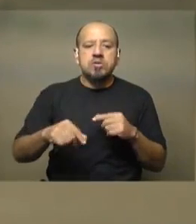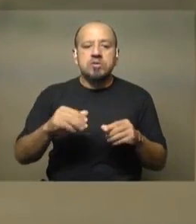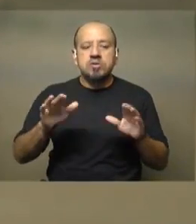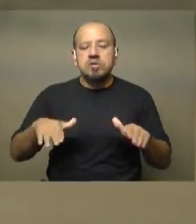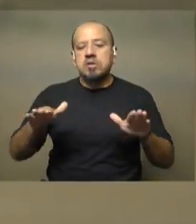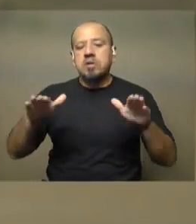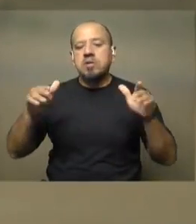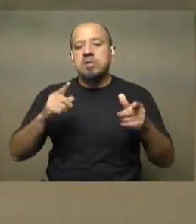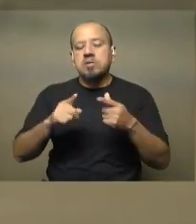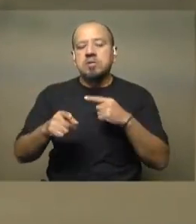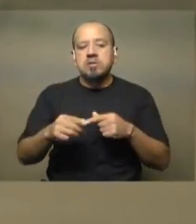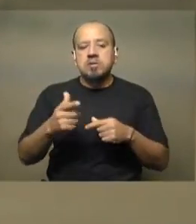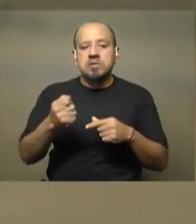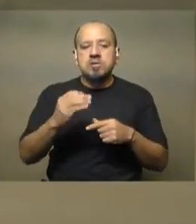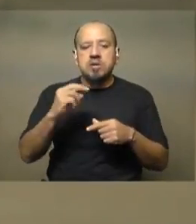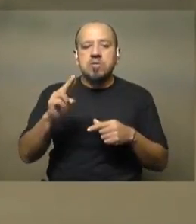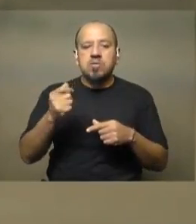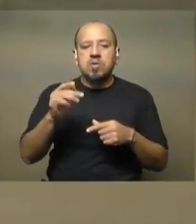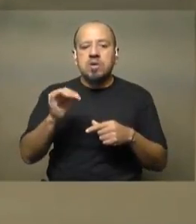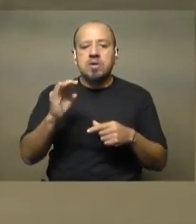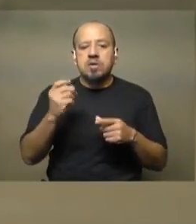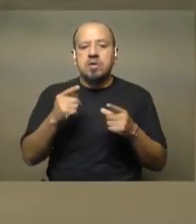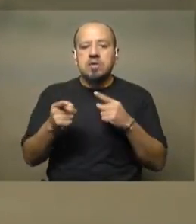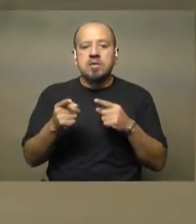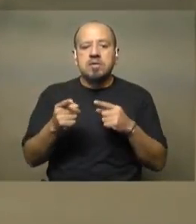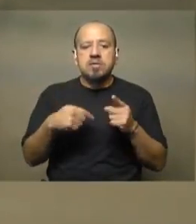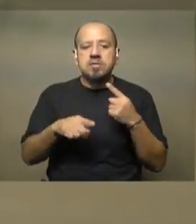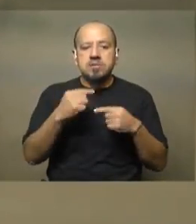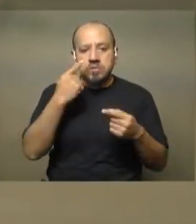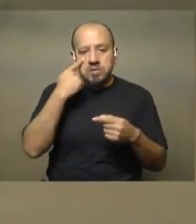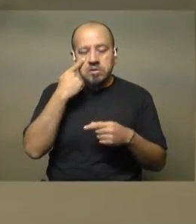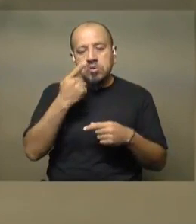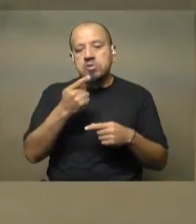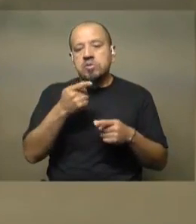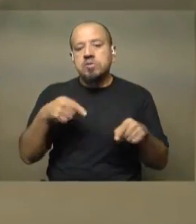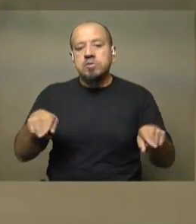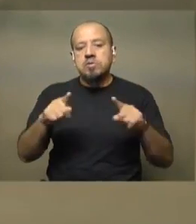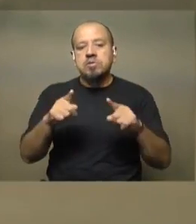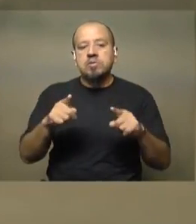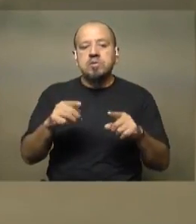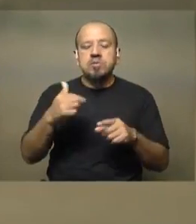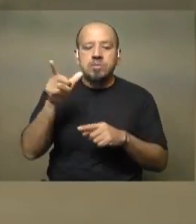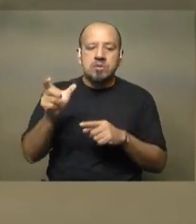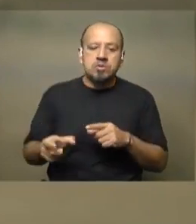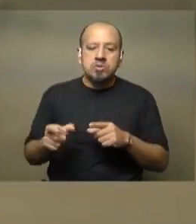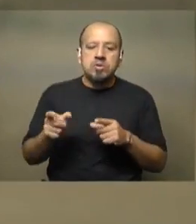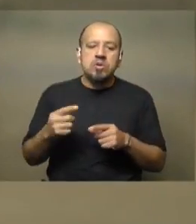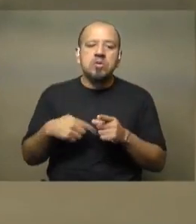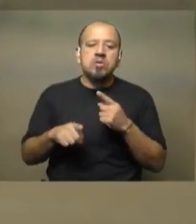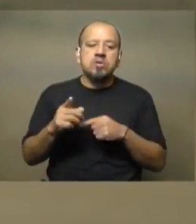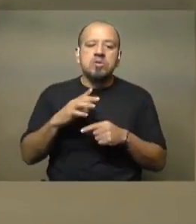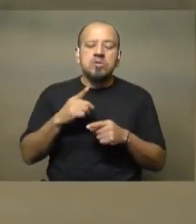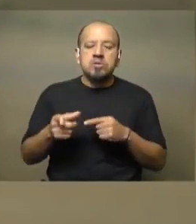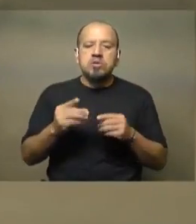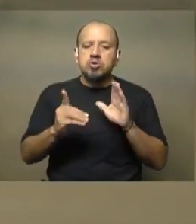que es coordinado por Matilde Alfaro y las observaciones fueron tomadas por Thierry Rabot. Entonces analizamos